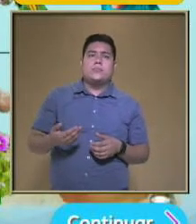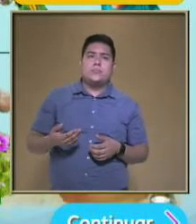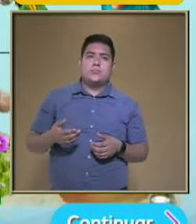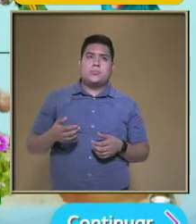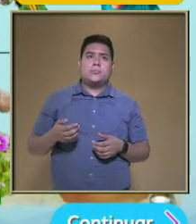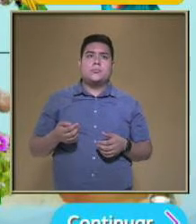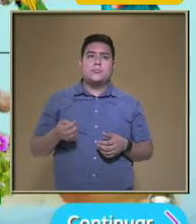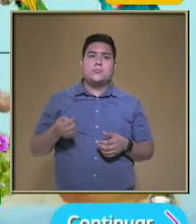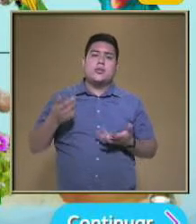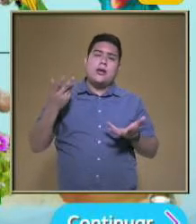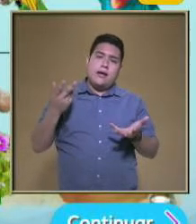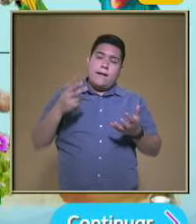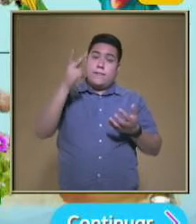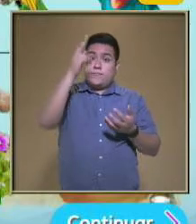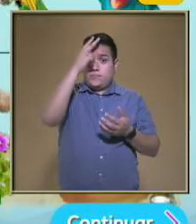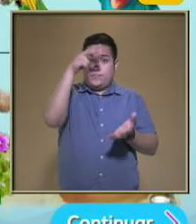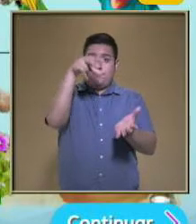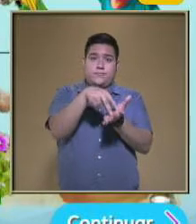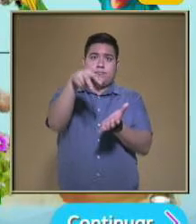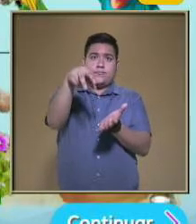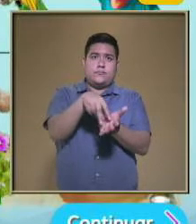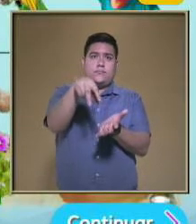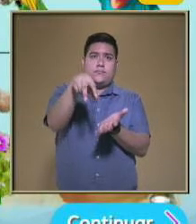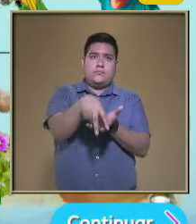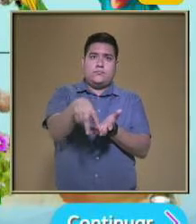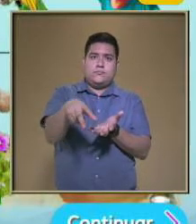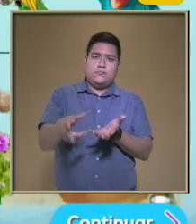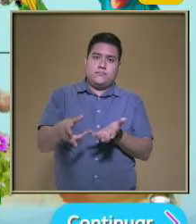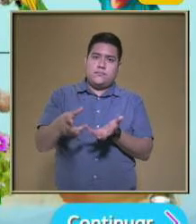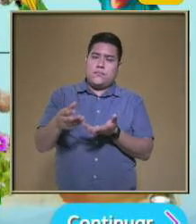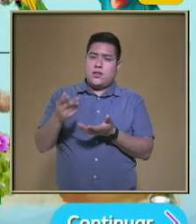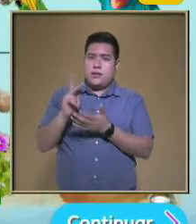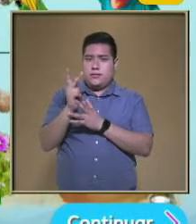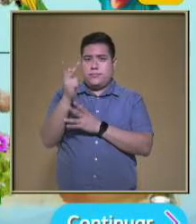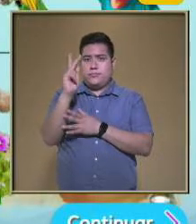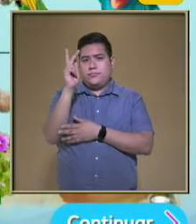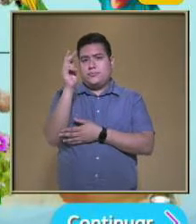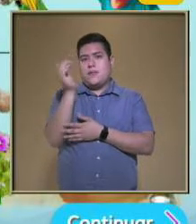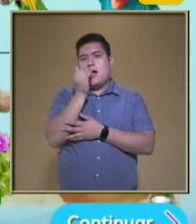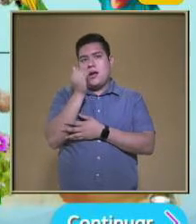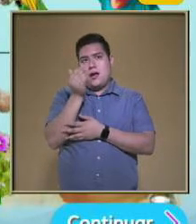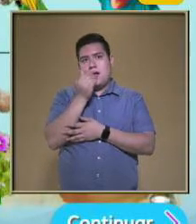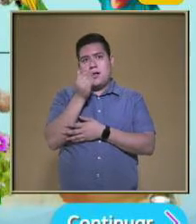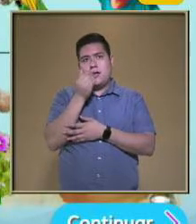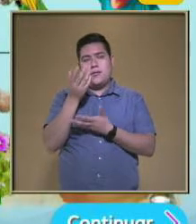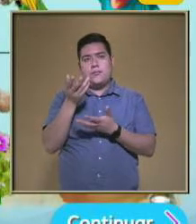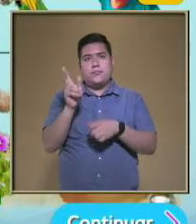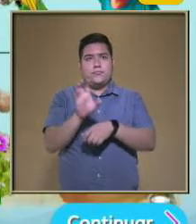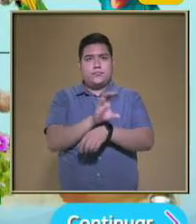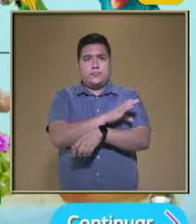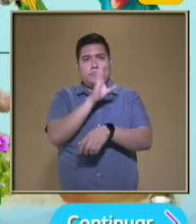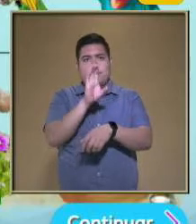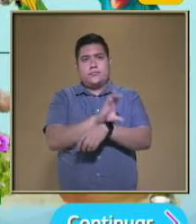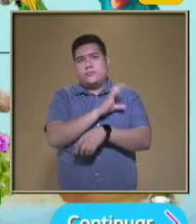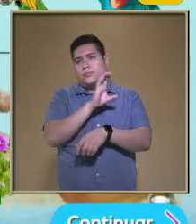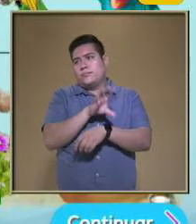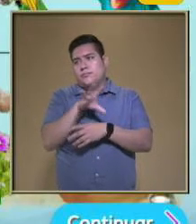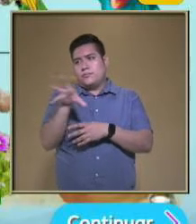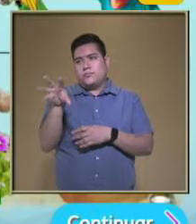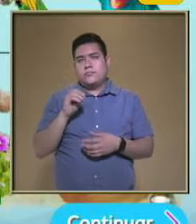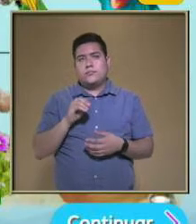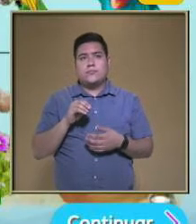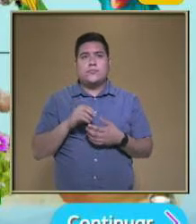Puesto que es el que Se alimenta del productor Obtiene su energía Alimentándose De las plantas Ahora Los